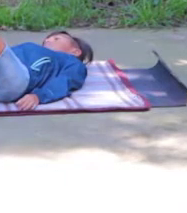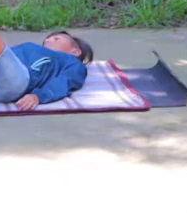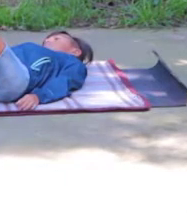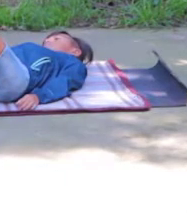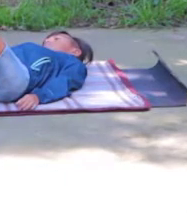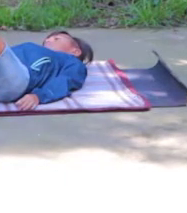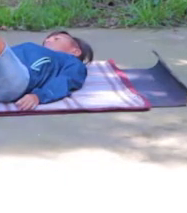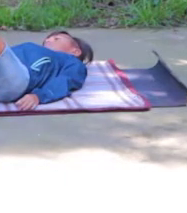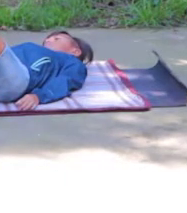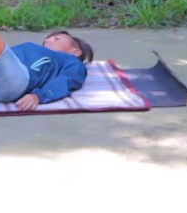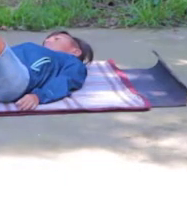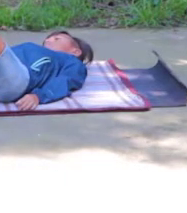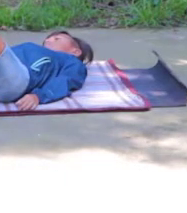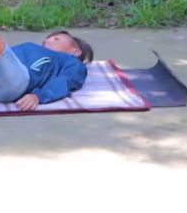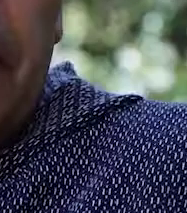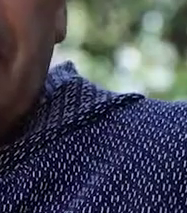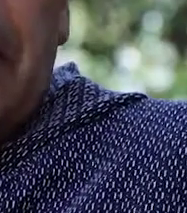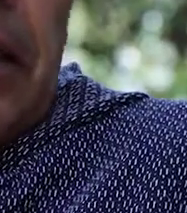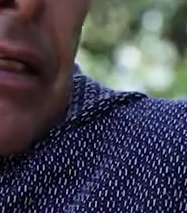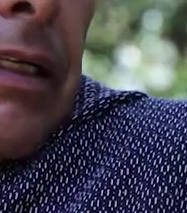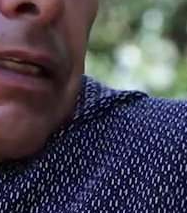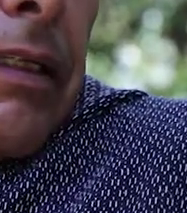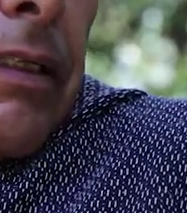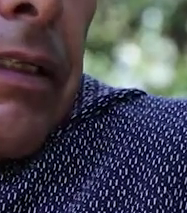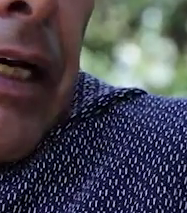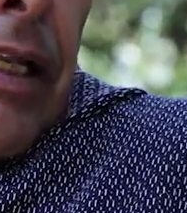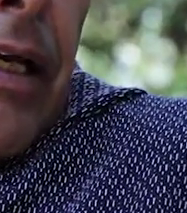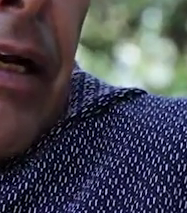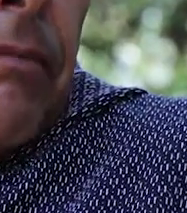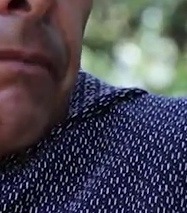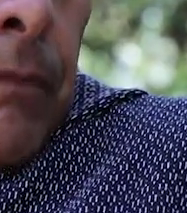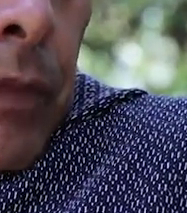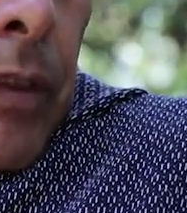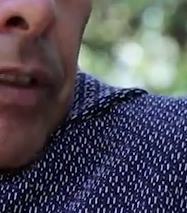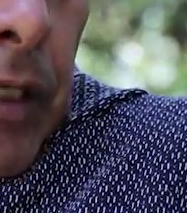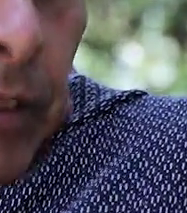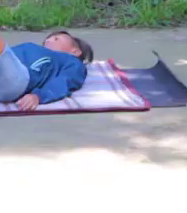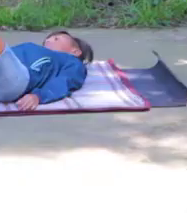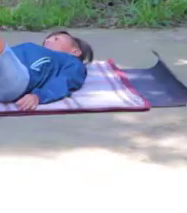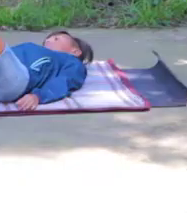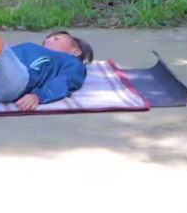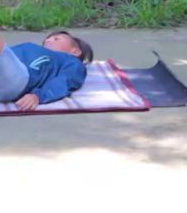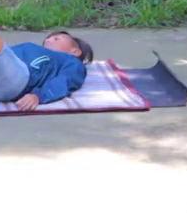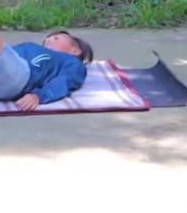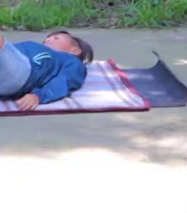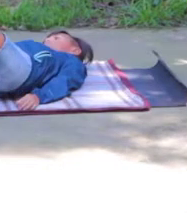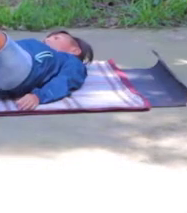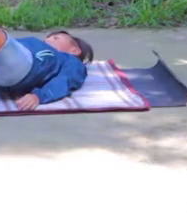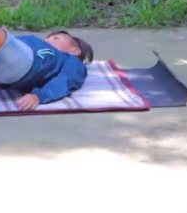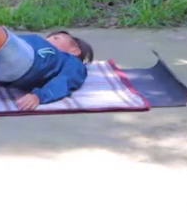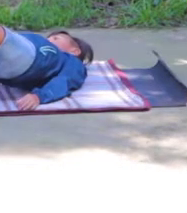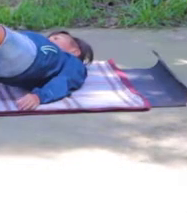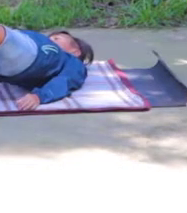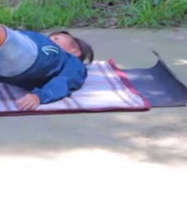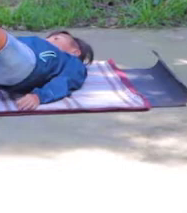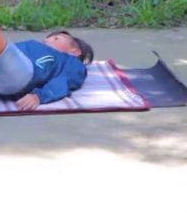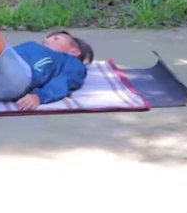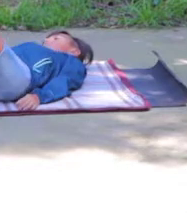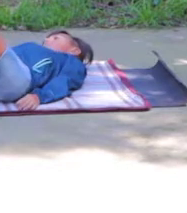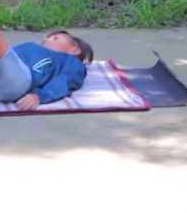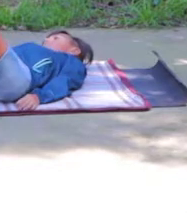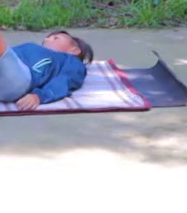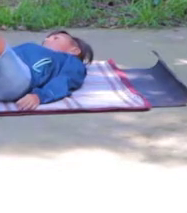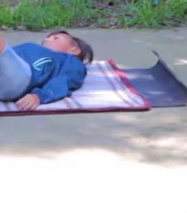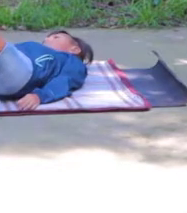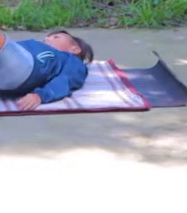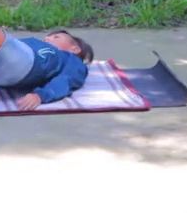en el suelo y lo que vamos a hacer es elevar la cadera. Hacemos, elevamos la cadera ahí, muy